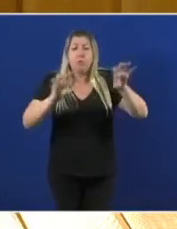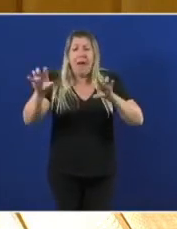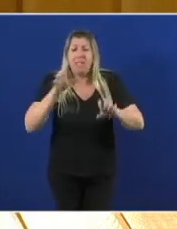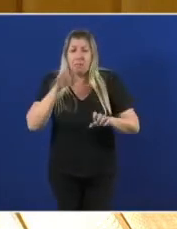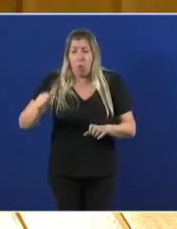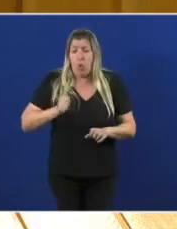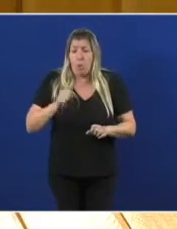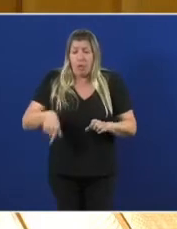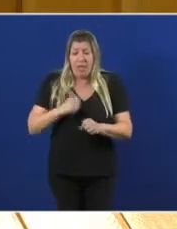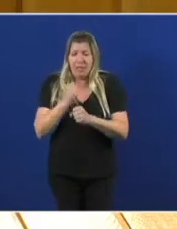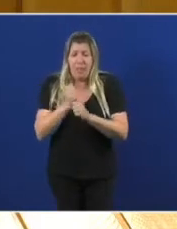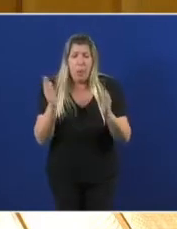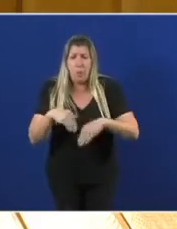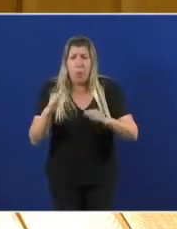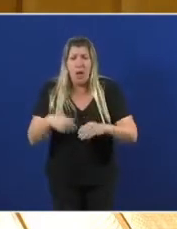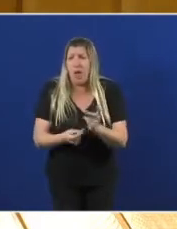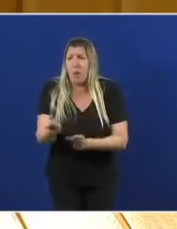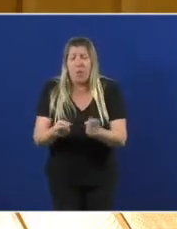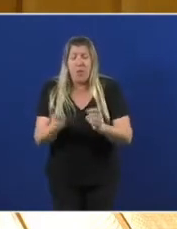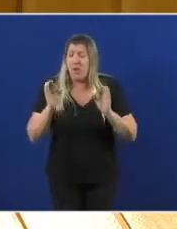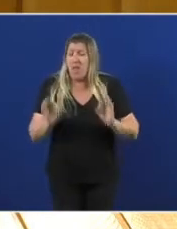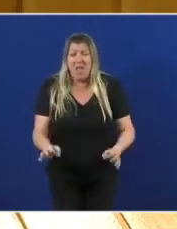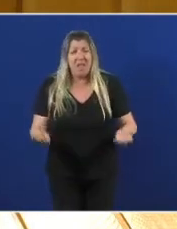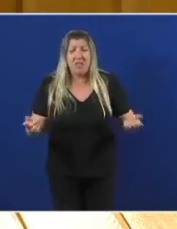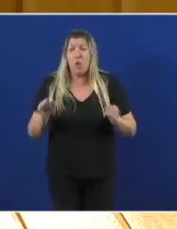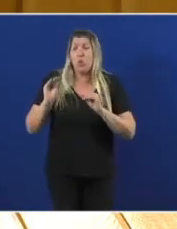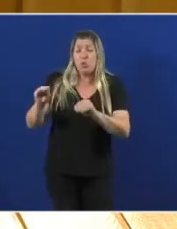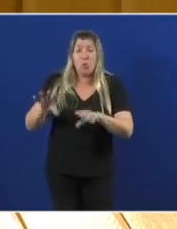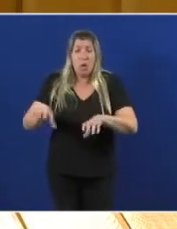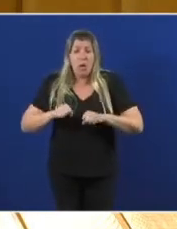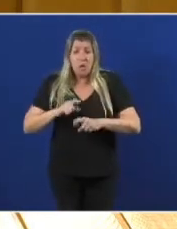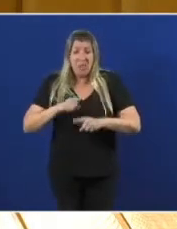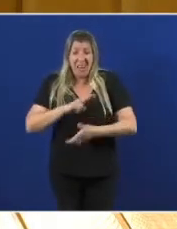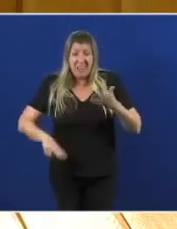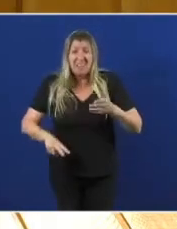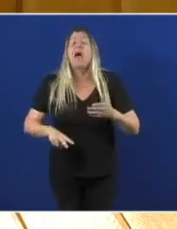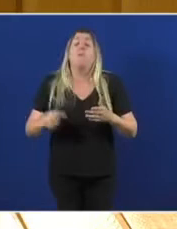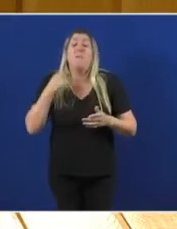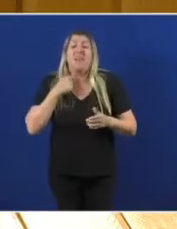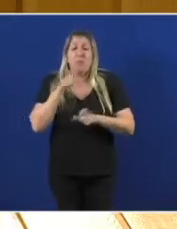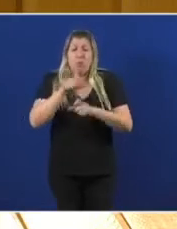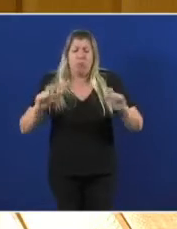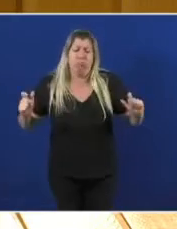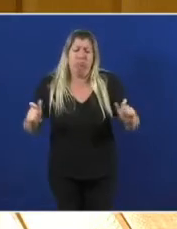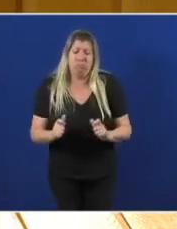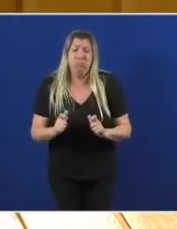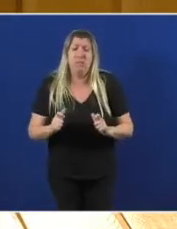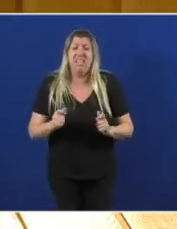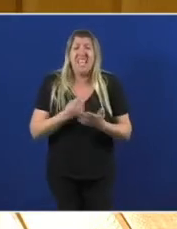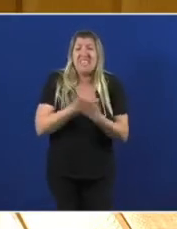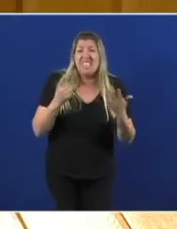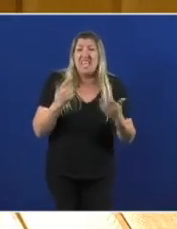Desde que vostedes chegou a xunta perdemos 200 de 18.000 persoas entre da za 6 e 34 sí, sí